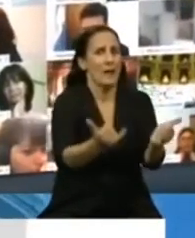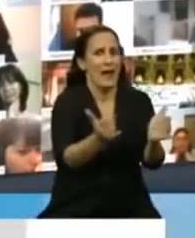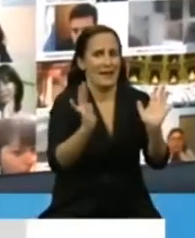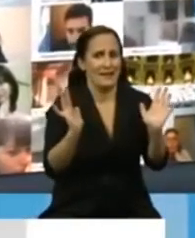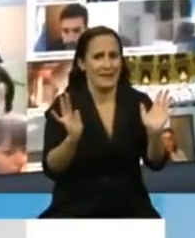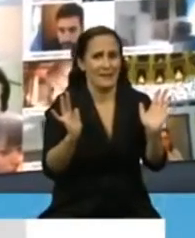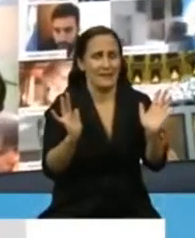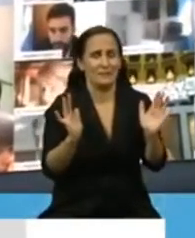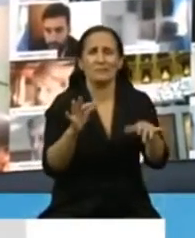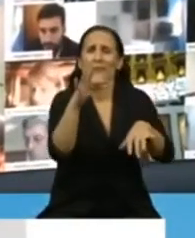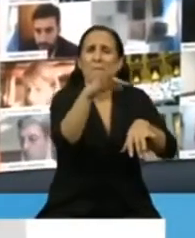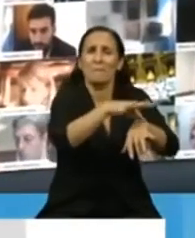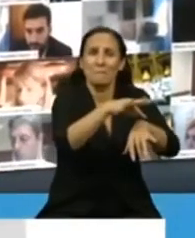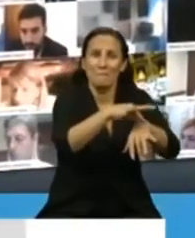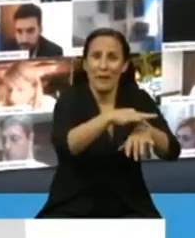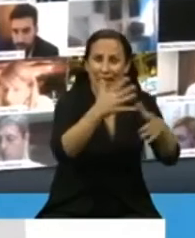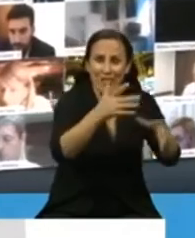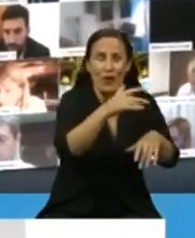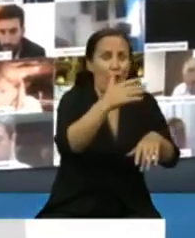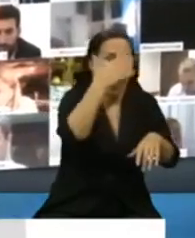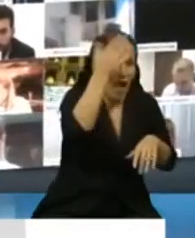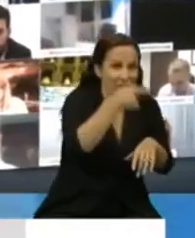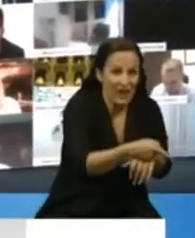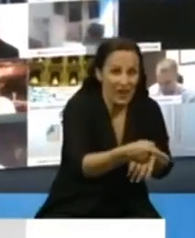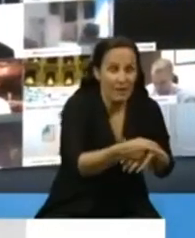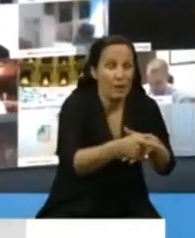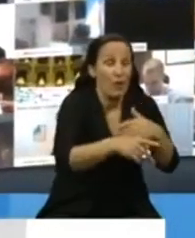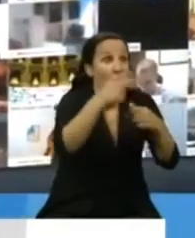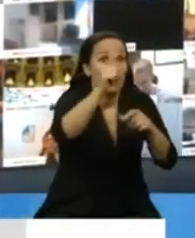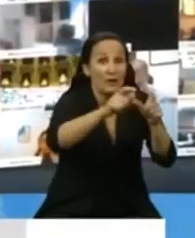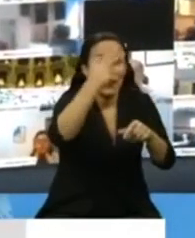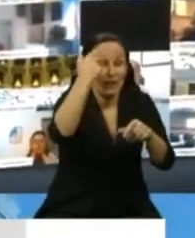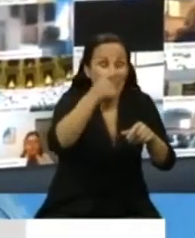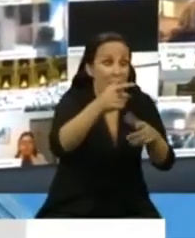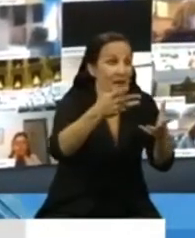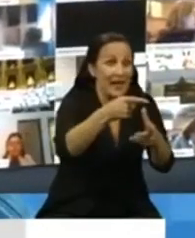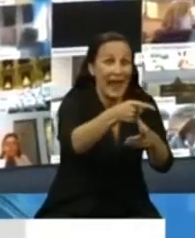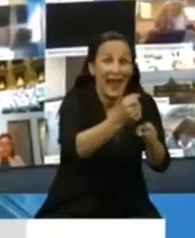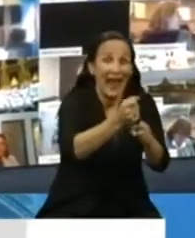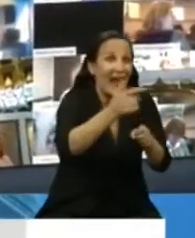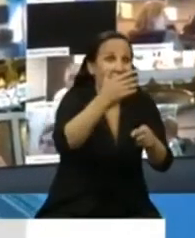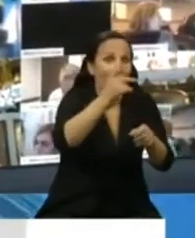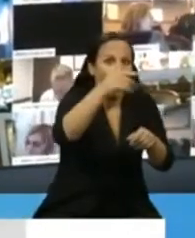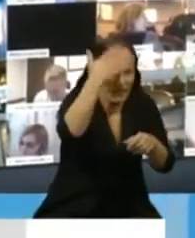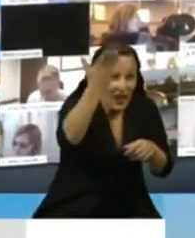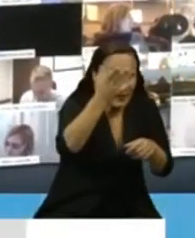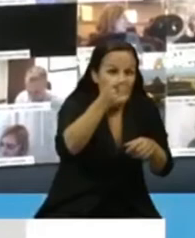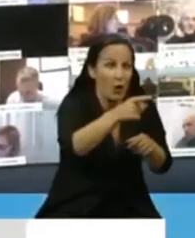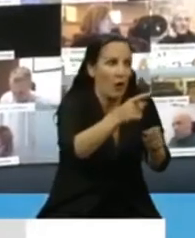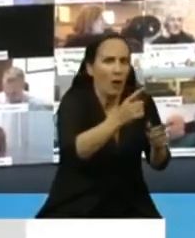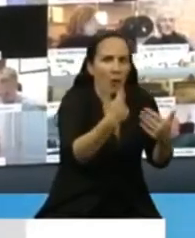Cada médico que se enferma, cada enfermero que se enferma, no solamente corre riesgo su vida,